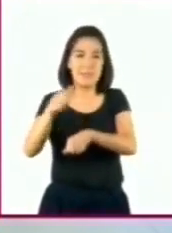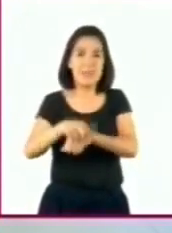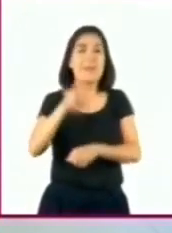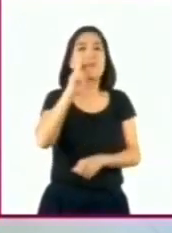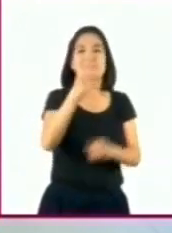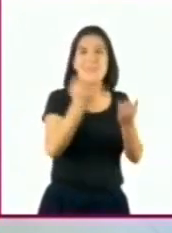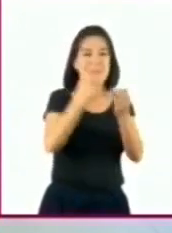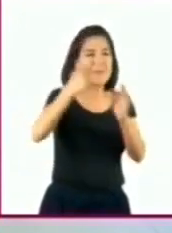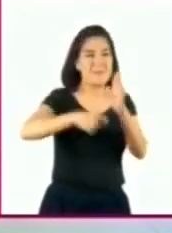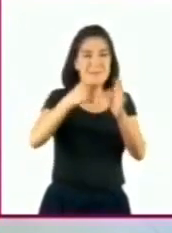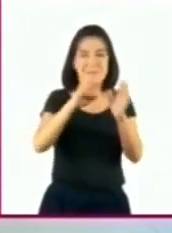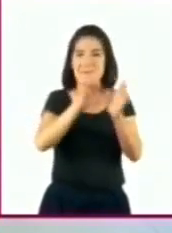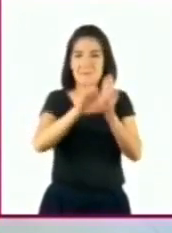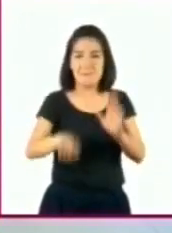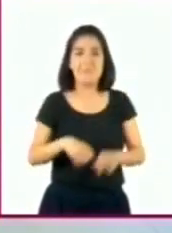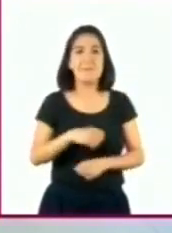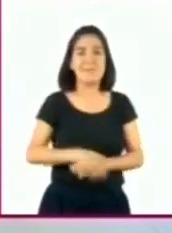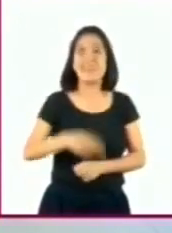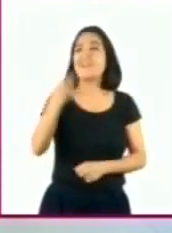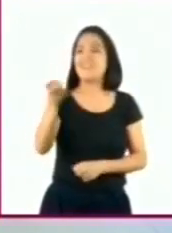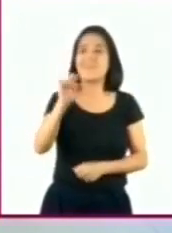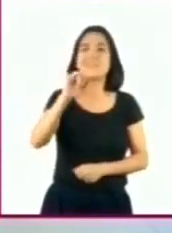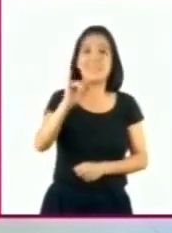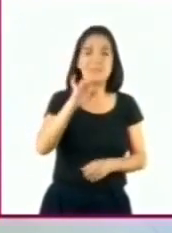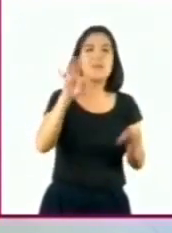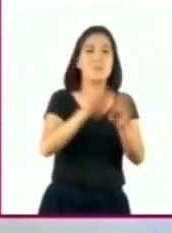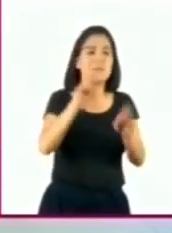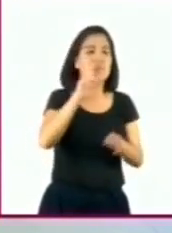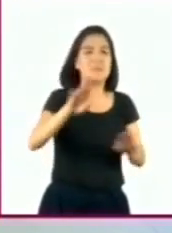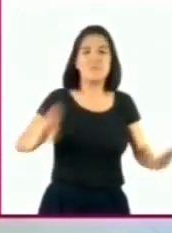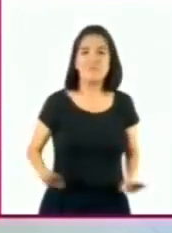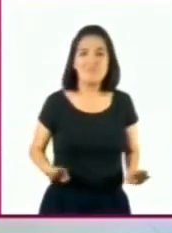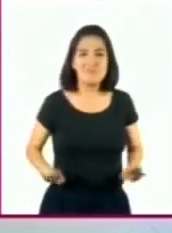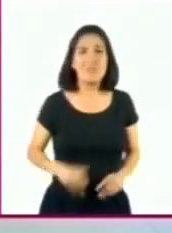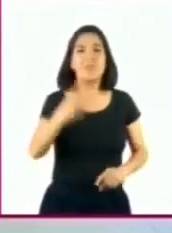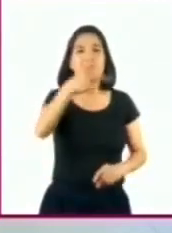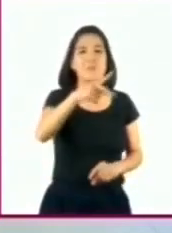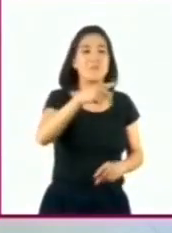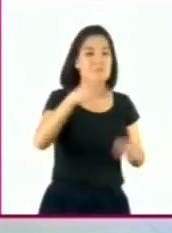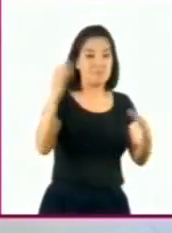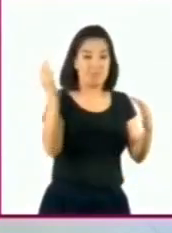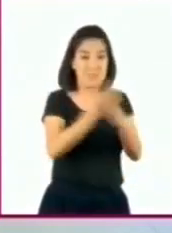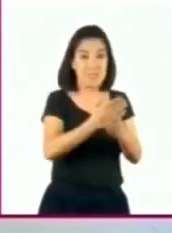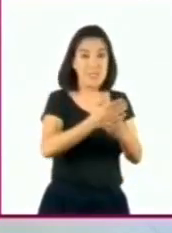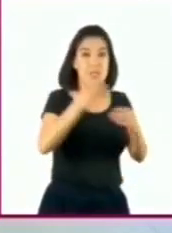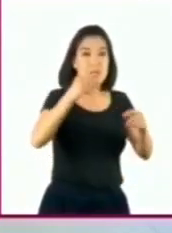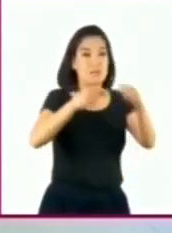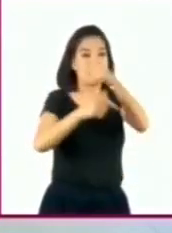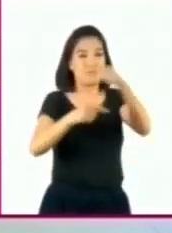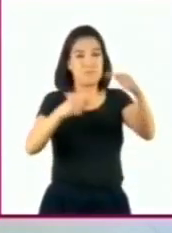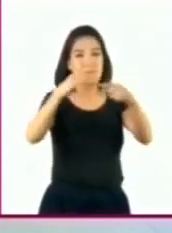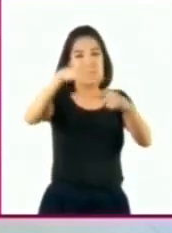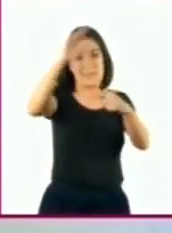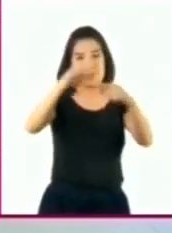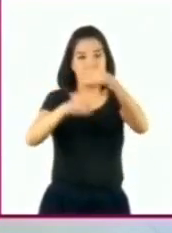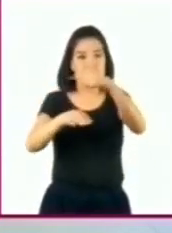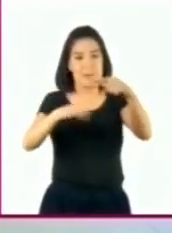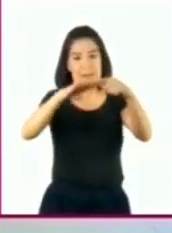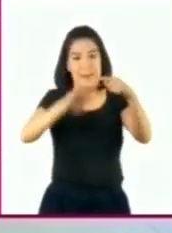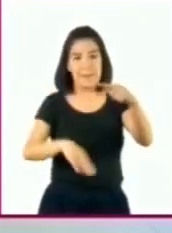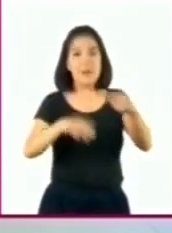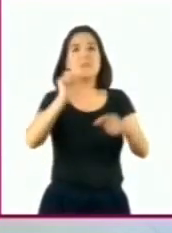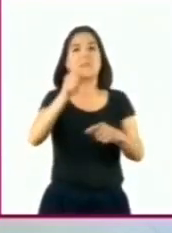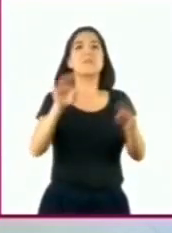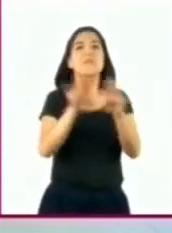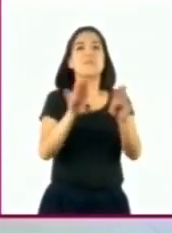Sí, estas fracciones se caracterizan porque al dividir el numerador entre el denominador, en algún momento se